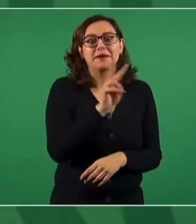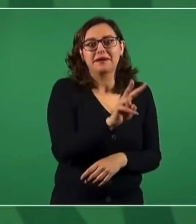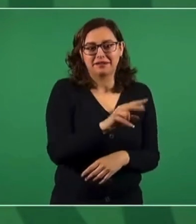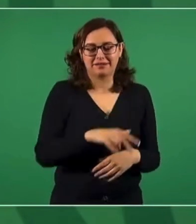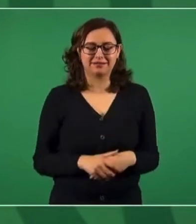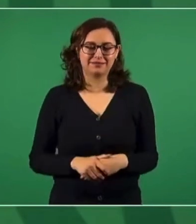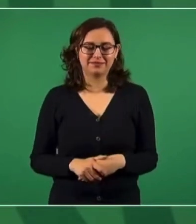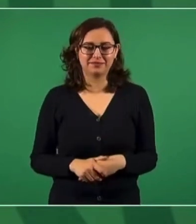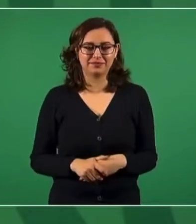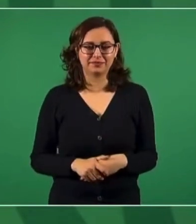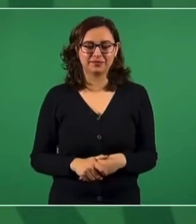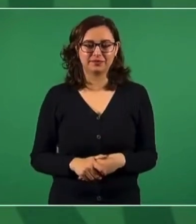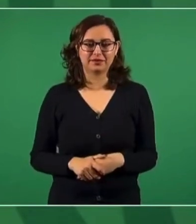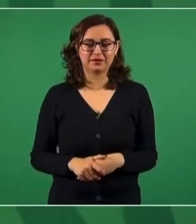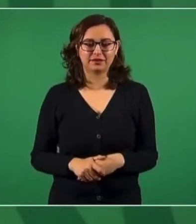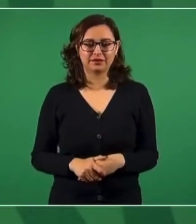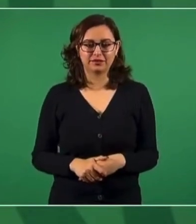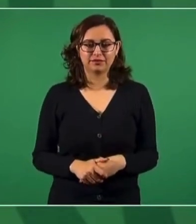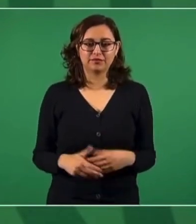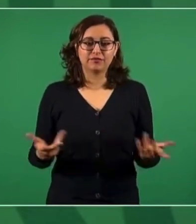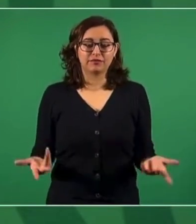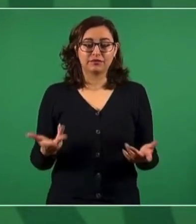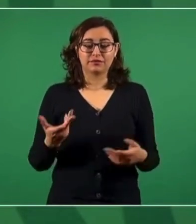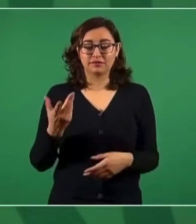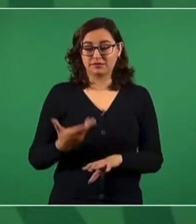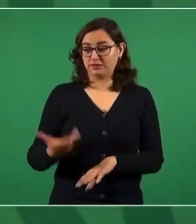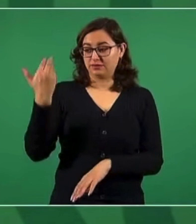la pista militar,